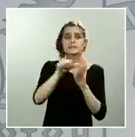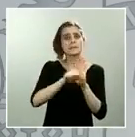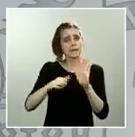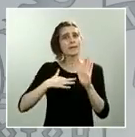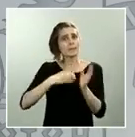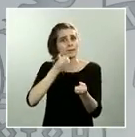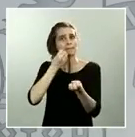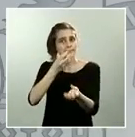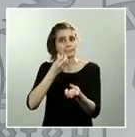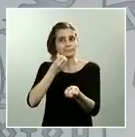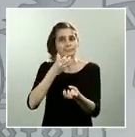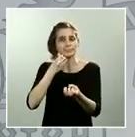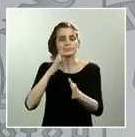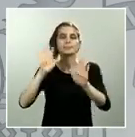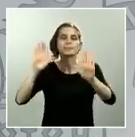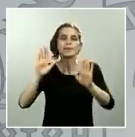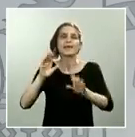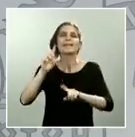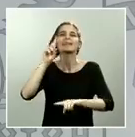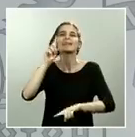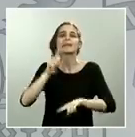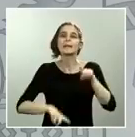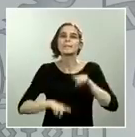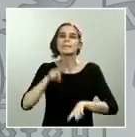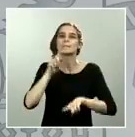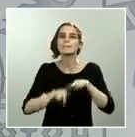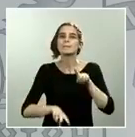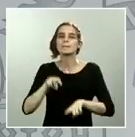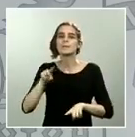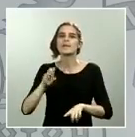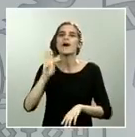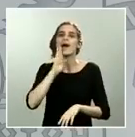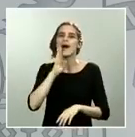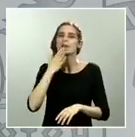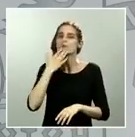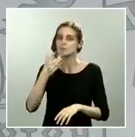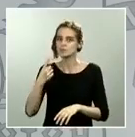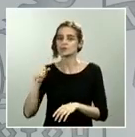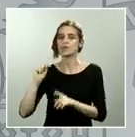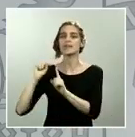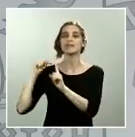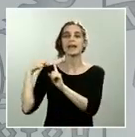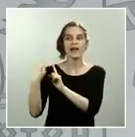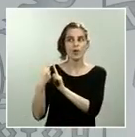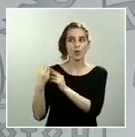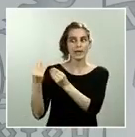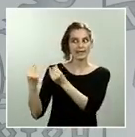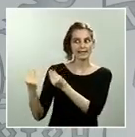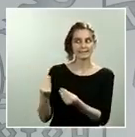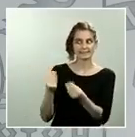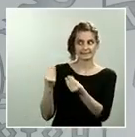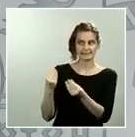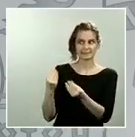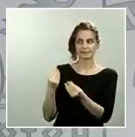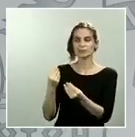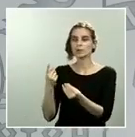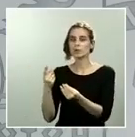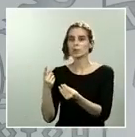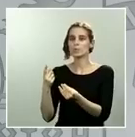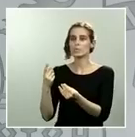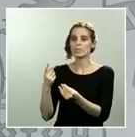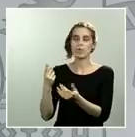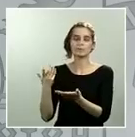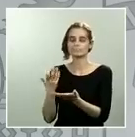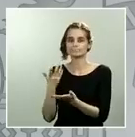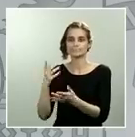insistimos, de esos marcadores, de esos indicadores que nos van a permitir controlar cuestiones tan importantes como la capacidad